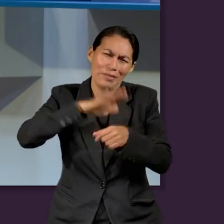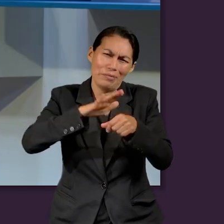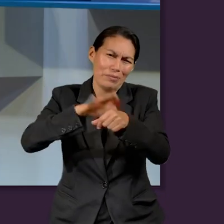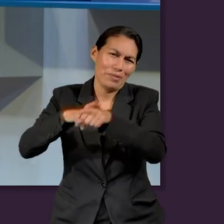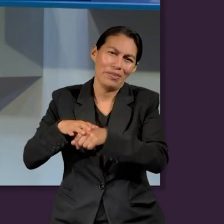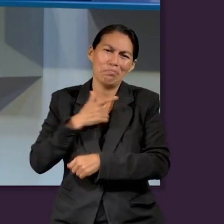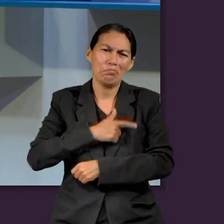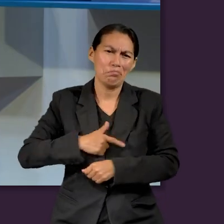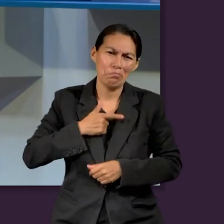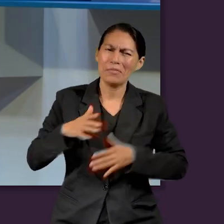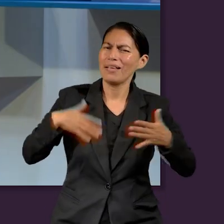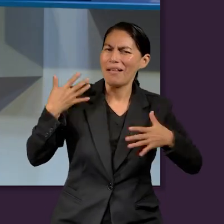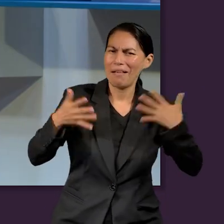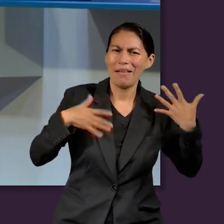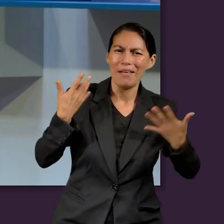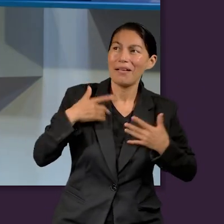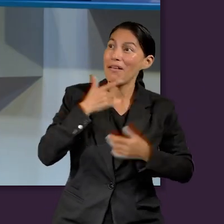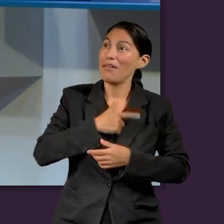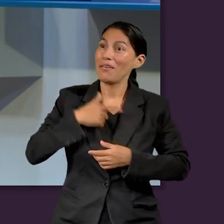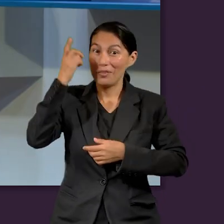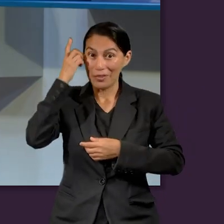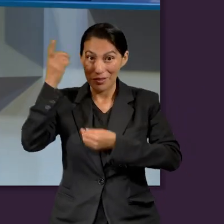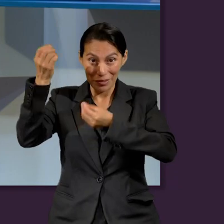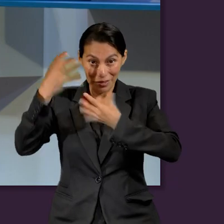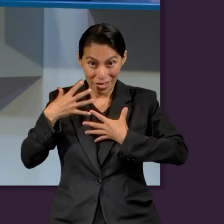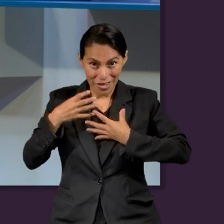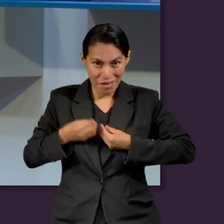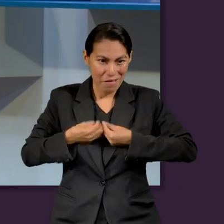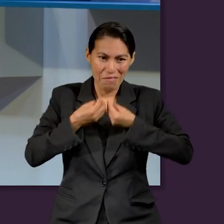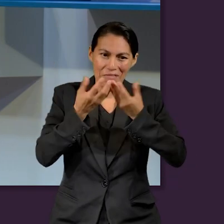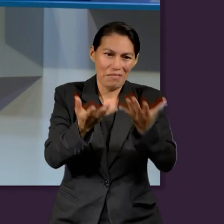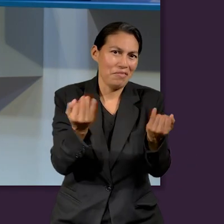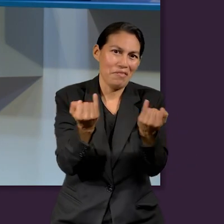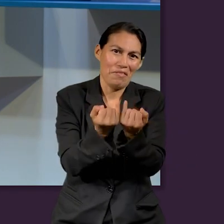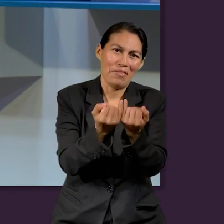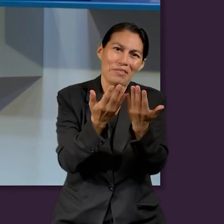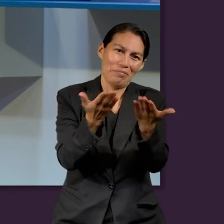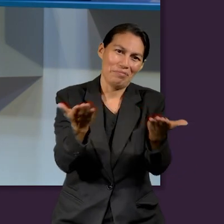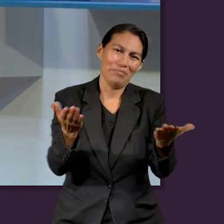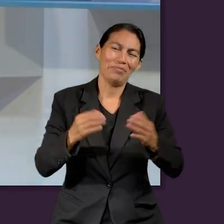que hagámoslo con gusto, con felicidad y con el gozo del cielo.